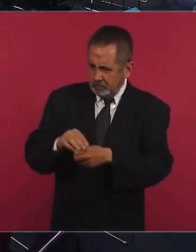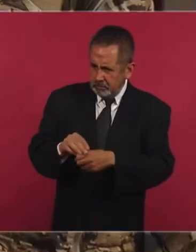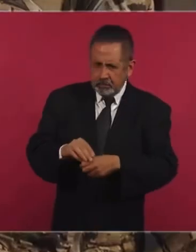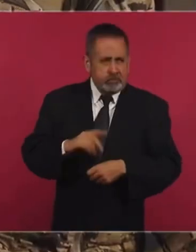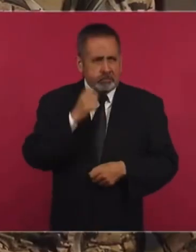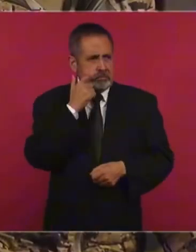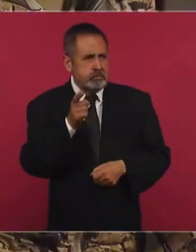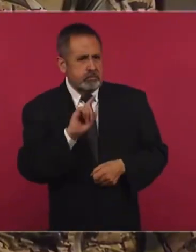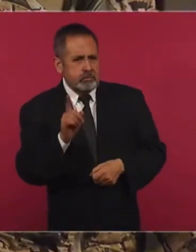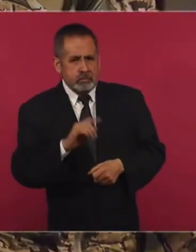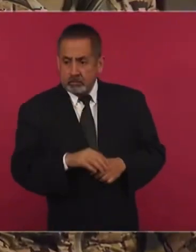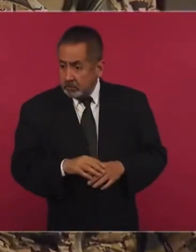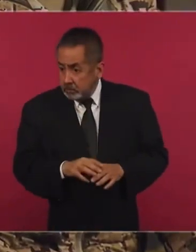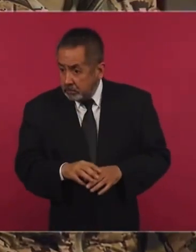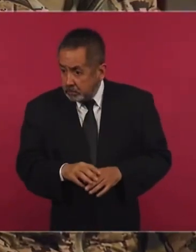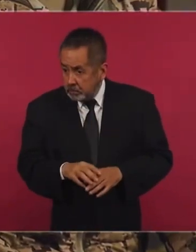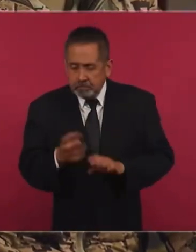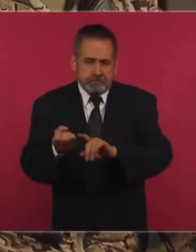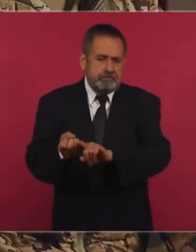la subimos.